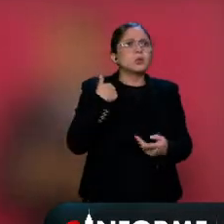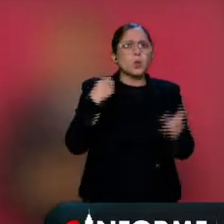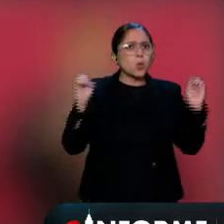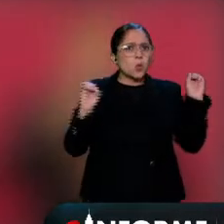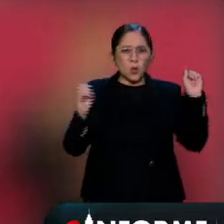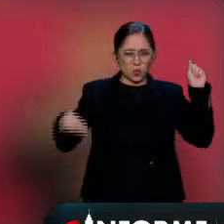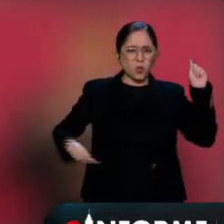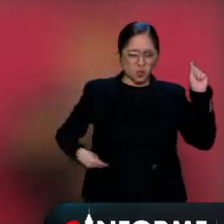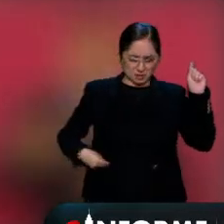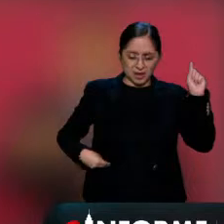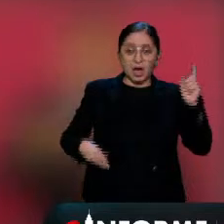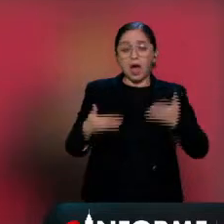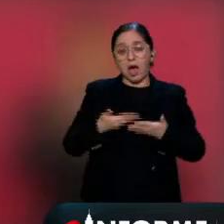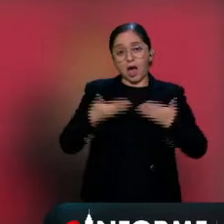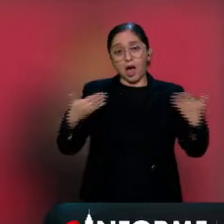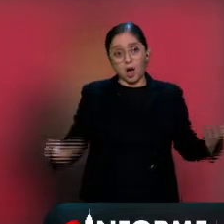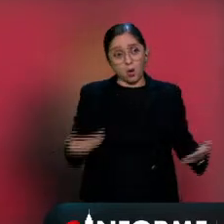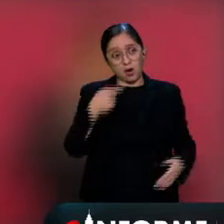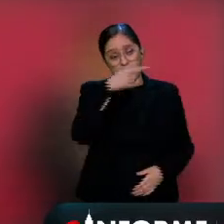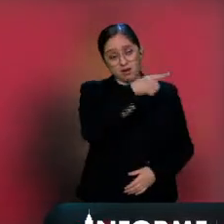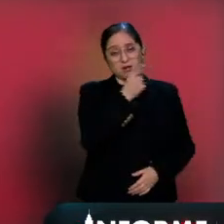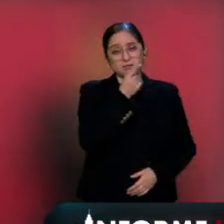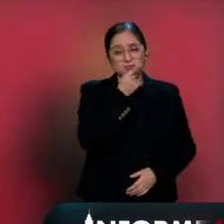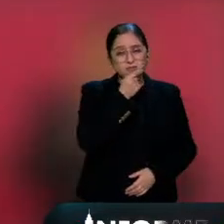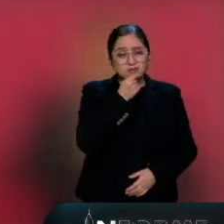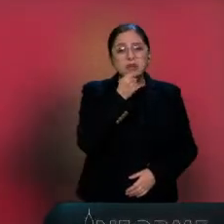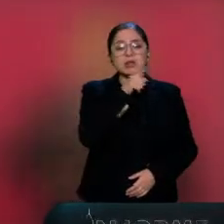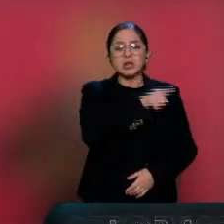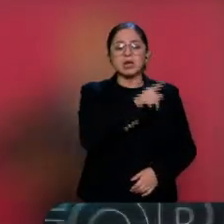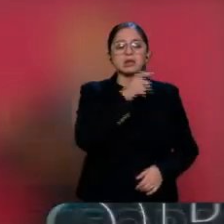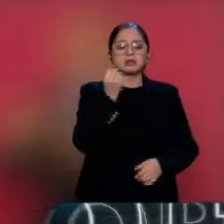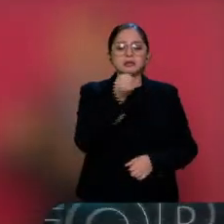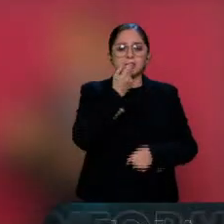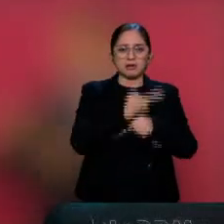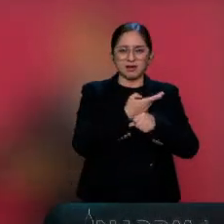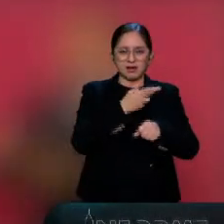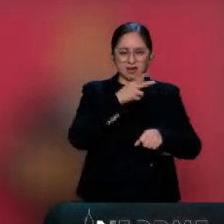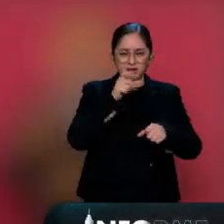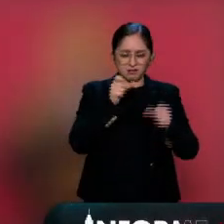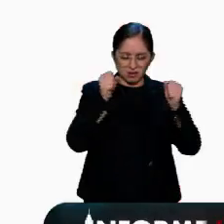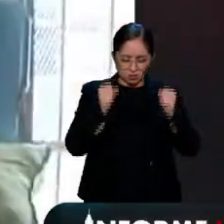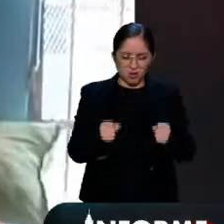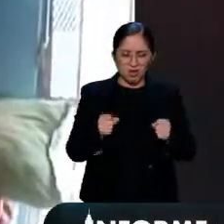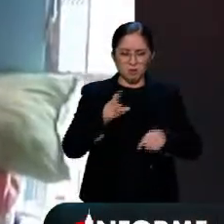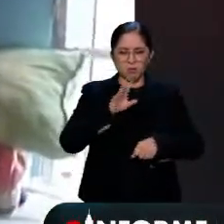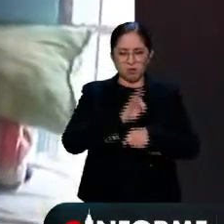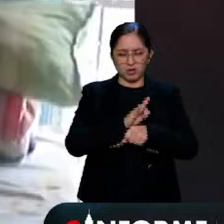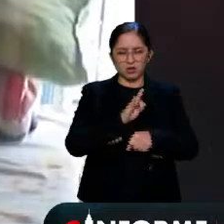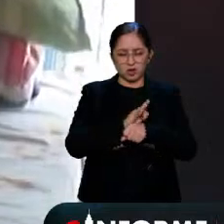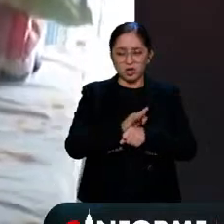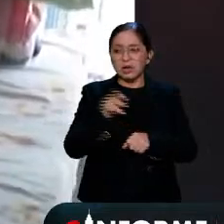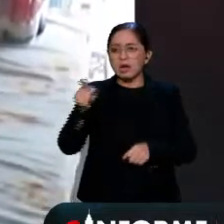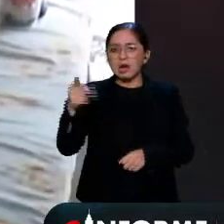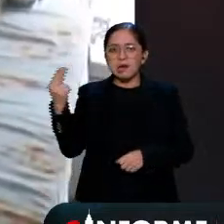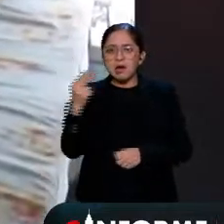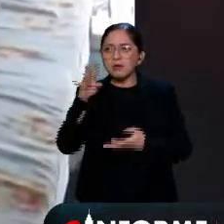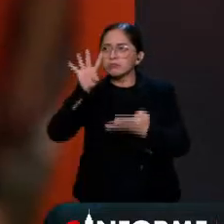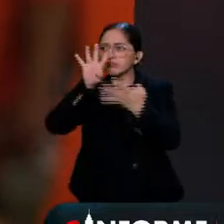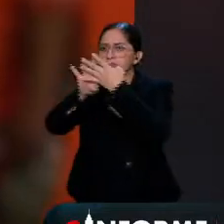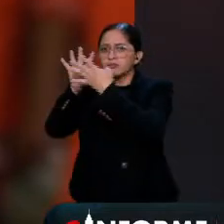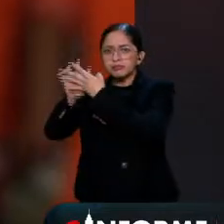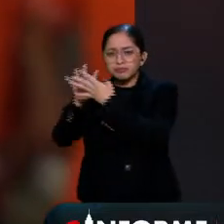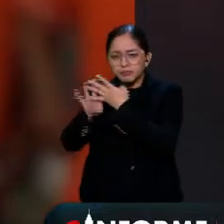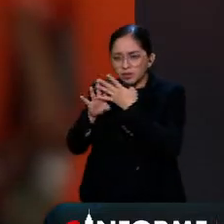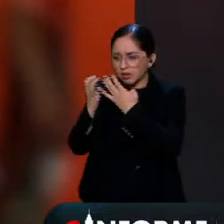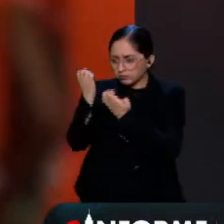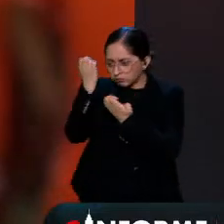modificaciones para que la Secretaría de Seguridad y Protección Ciudadana tenga como encomiendas la prevención, administrar los reclusorios, dar indultos